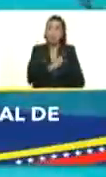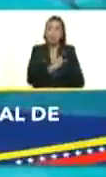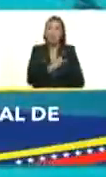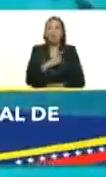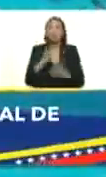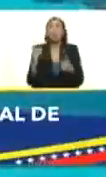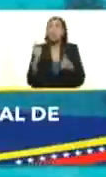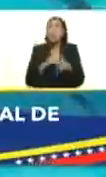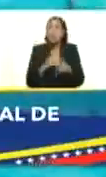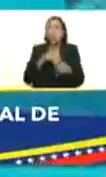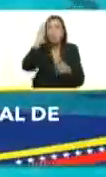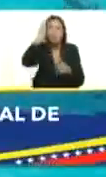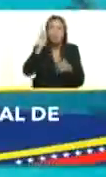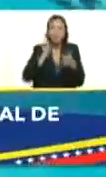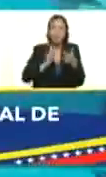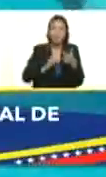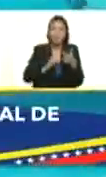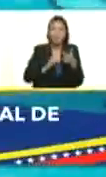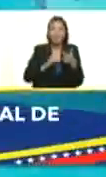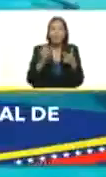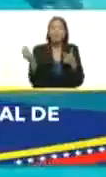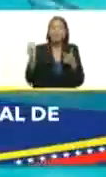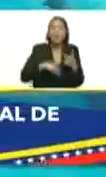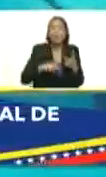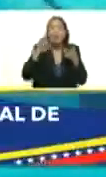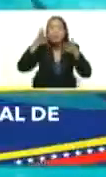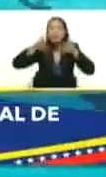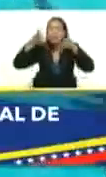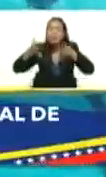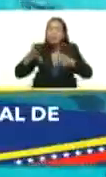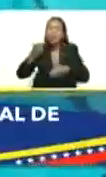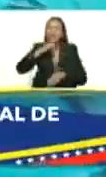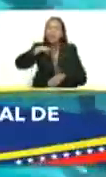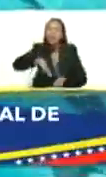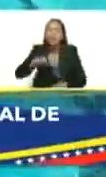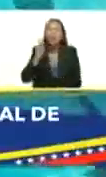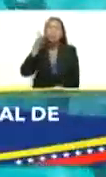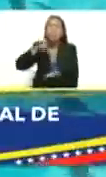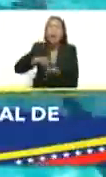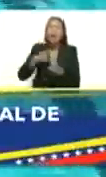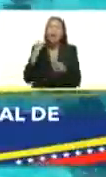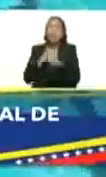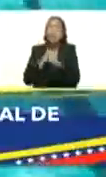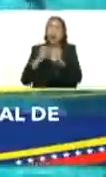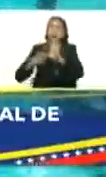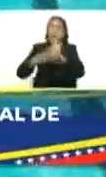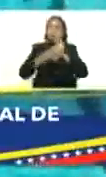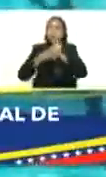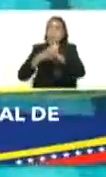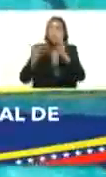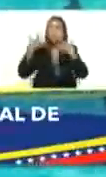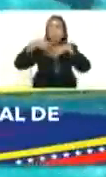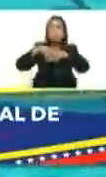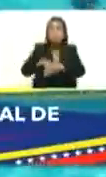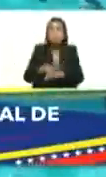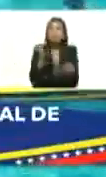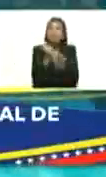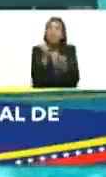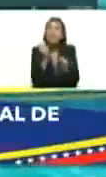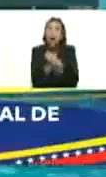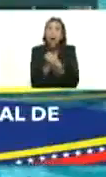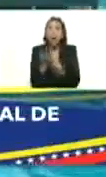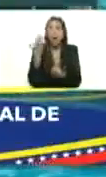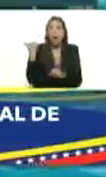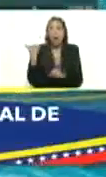si han sido los profesores de la UCB han sido asesores han estado en primera línea trabajando con nosotros integrados a este trabajo como